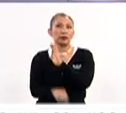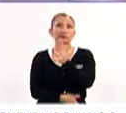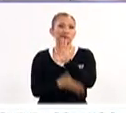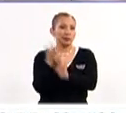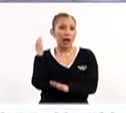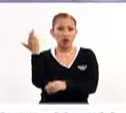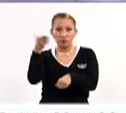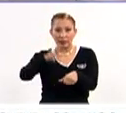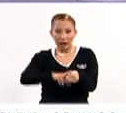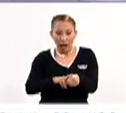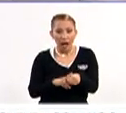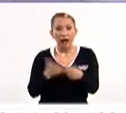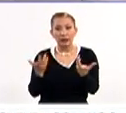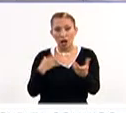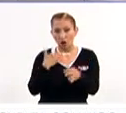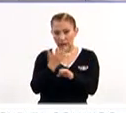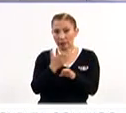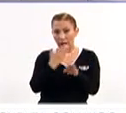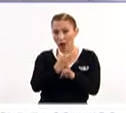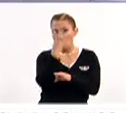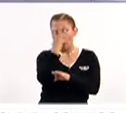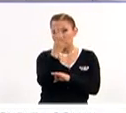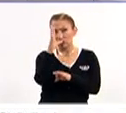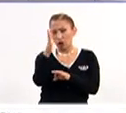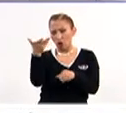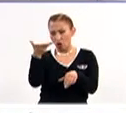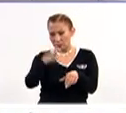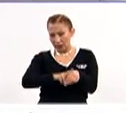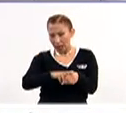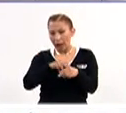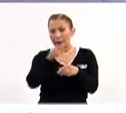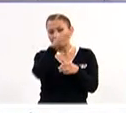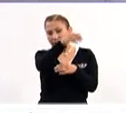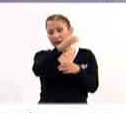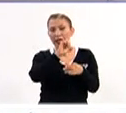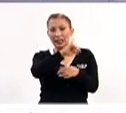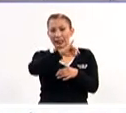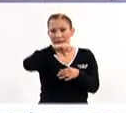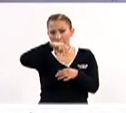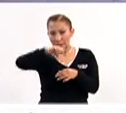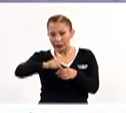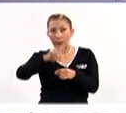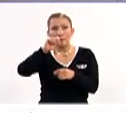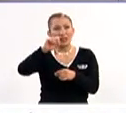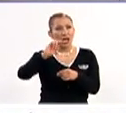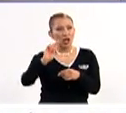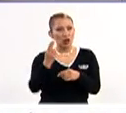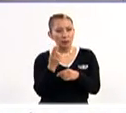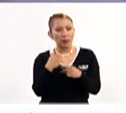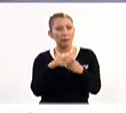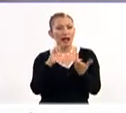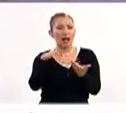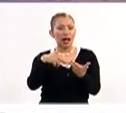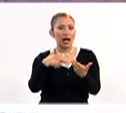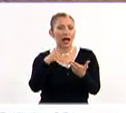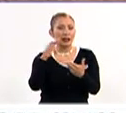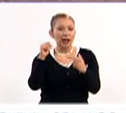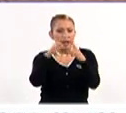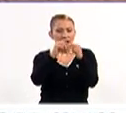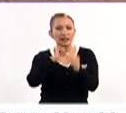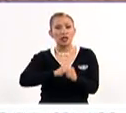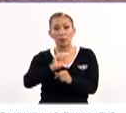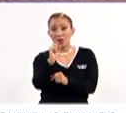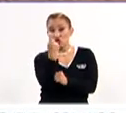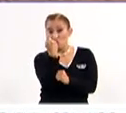hospitales. Están ya ahorita creo que en cuatro o cinco hospitales del Seguro Social, el 20 de noviembre, la raza, el siglo XXI. Están en